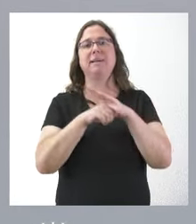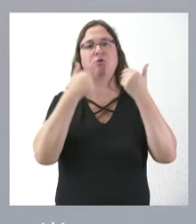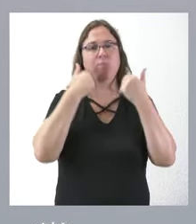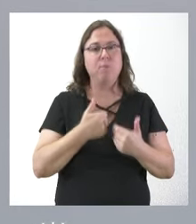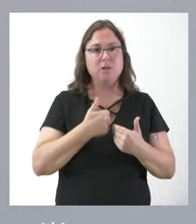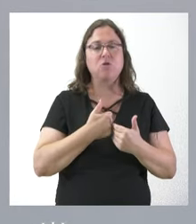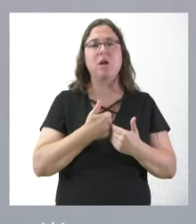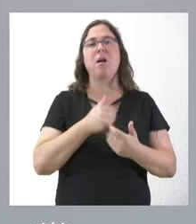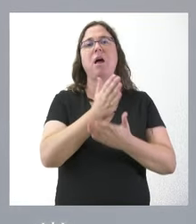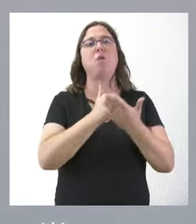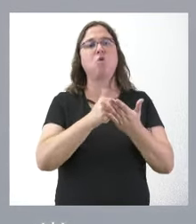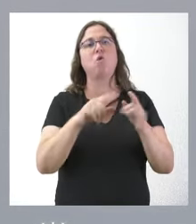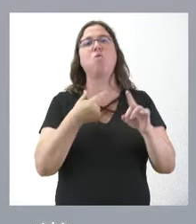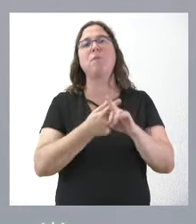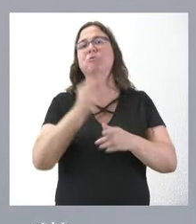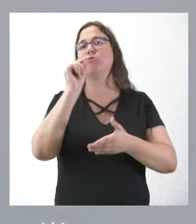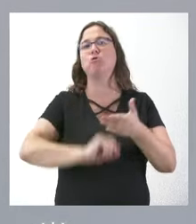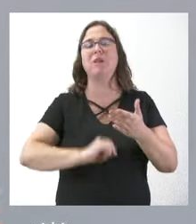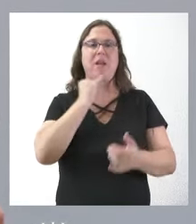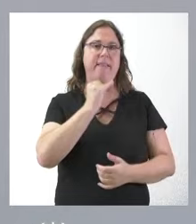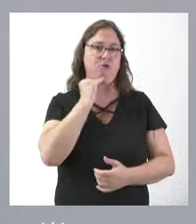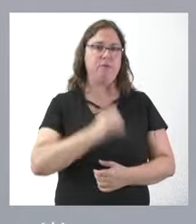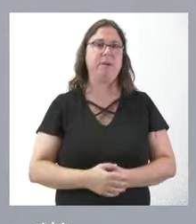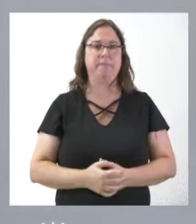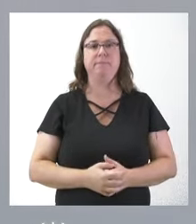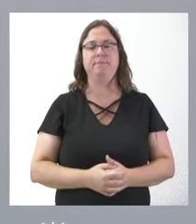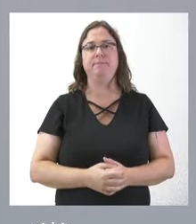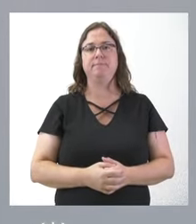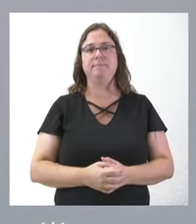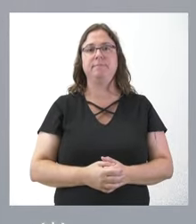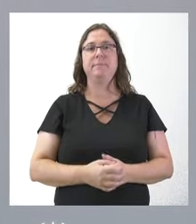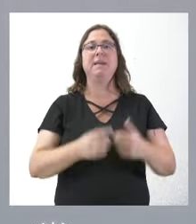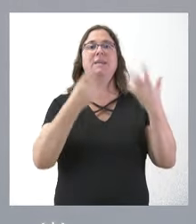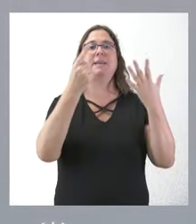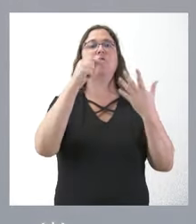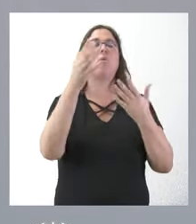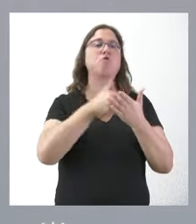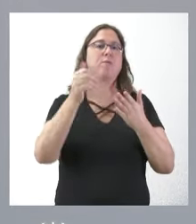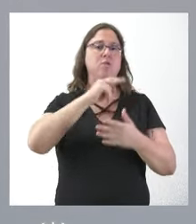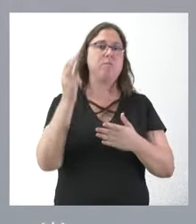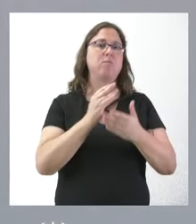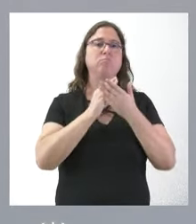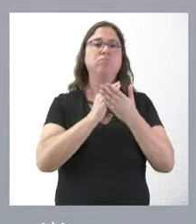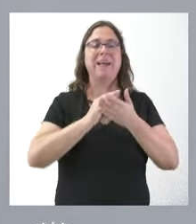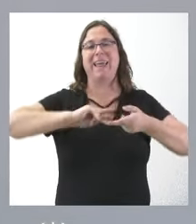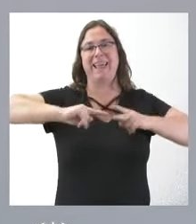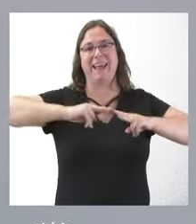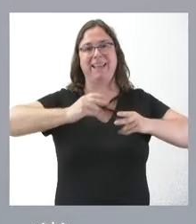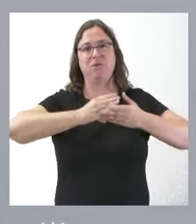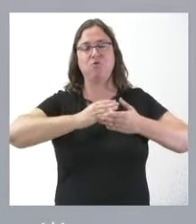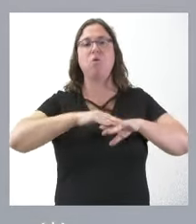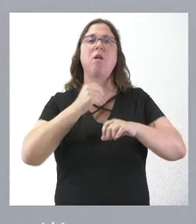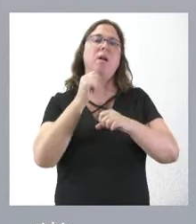los tributos autonómicos y la contratación electrónica, entre otras. 6,4 millones de euros para estudios genéticos por